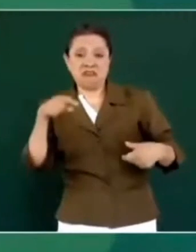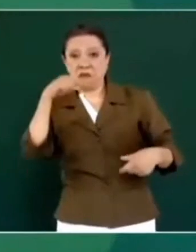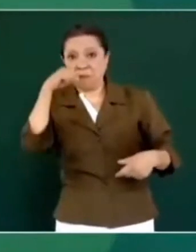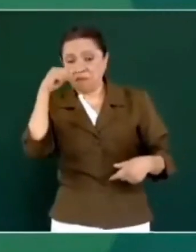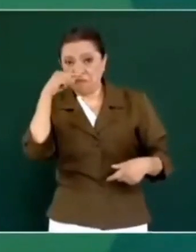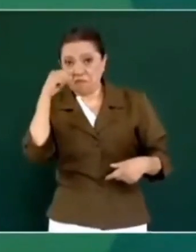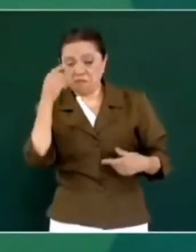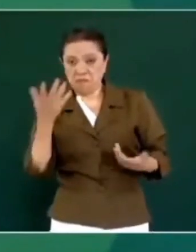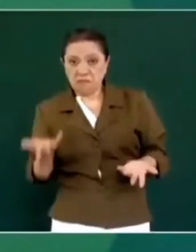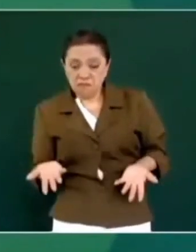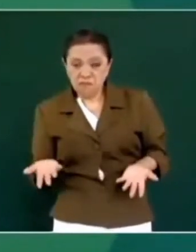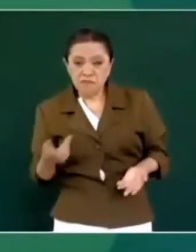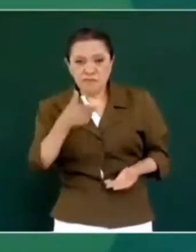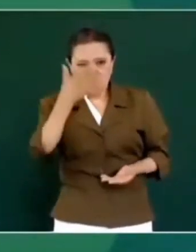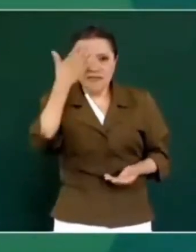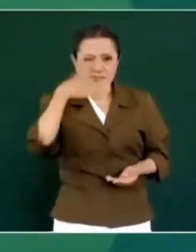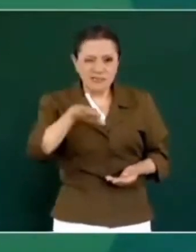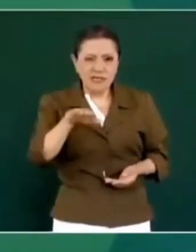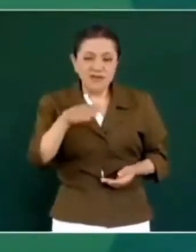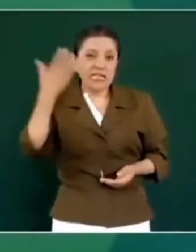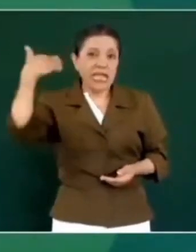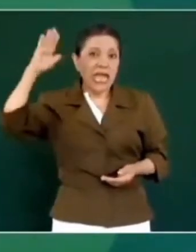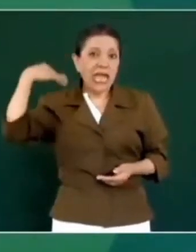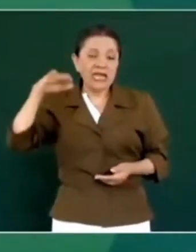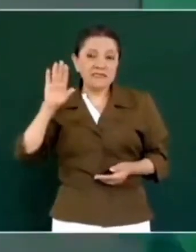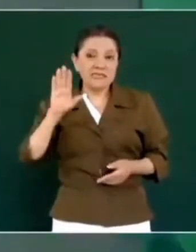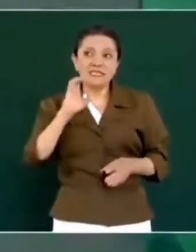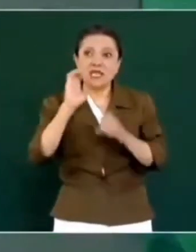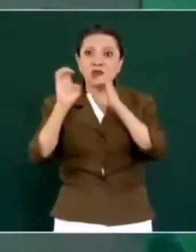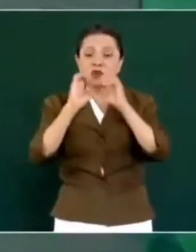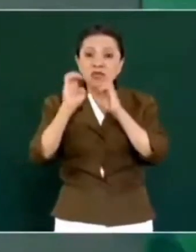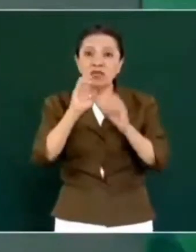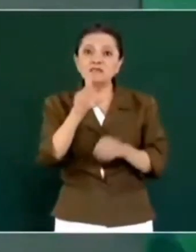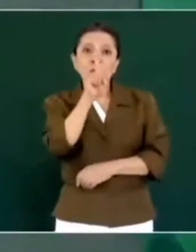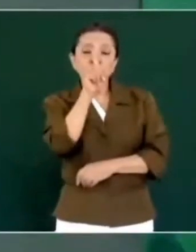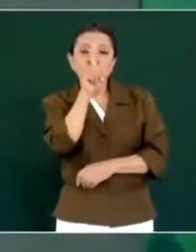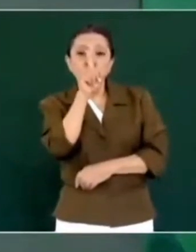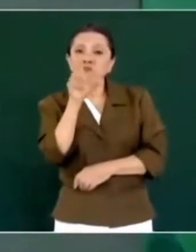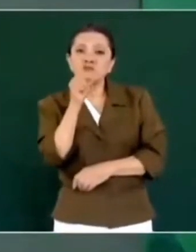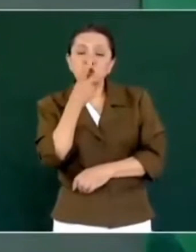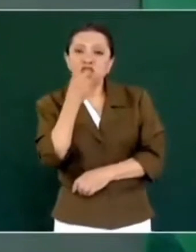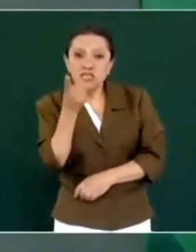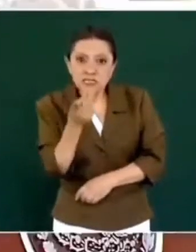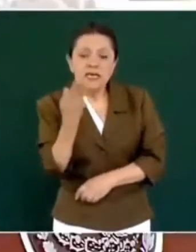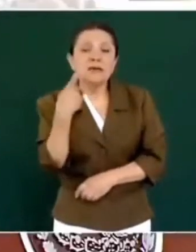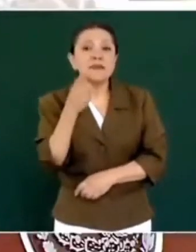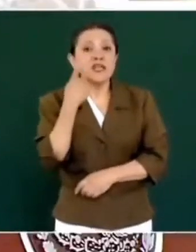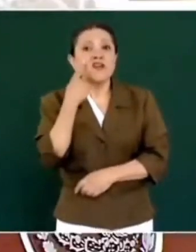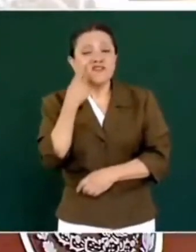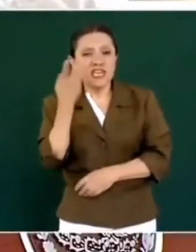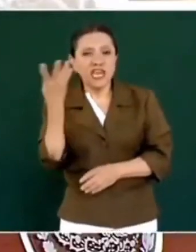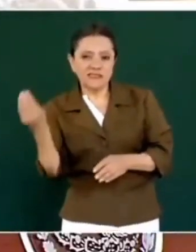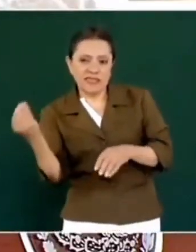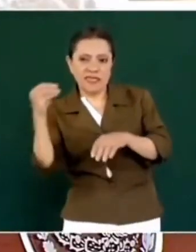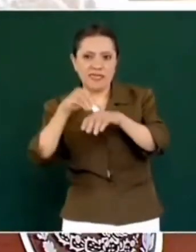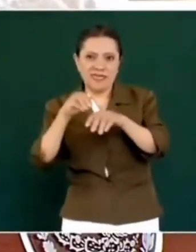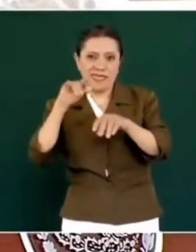atrevieron, y eso no lo decían los medios antes, a ponerle al avión